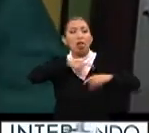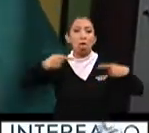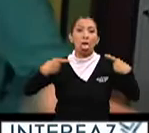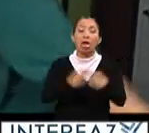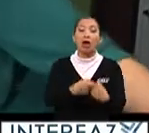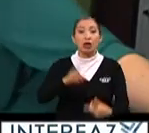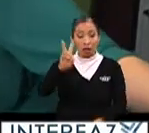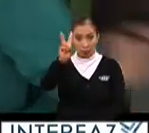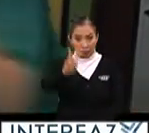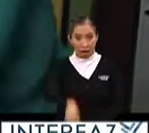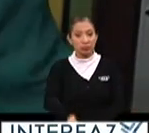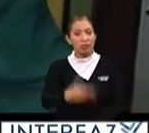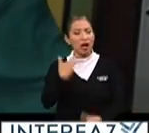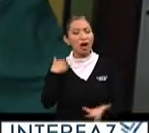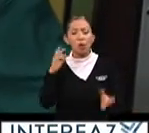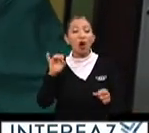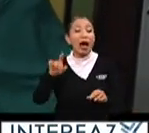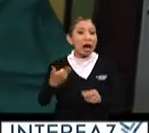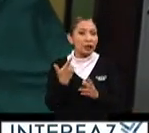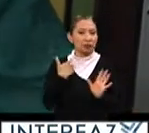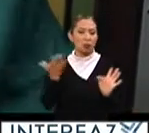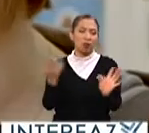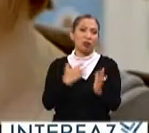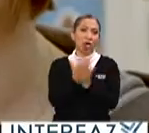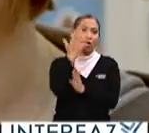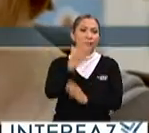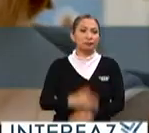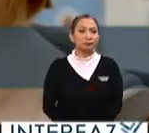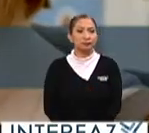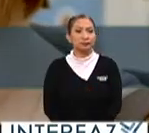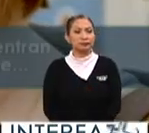literalmente deja de ser la gran cosa.